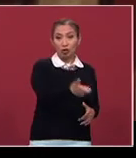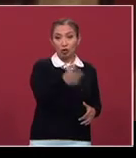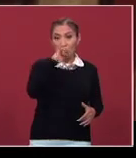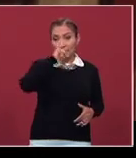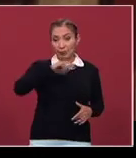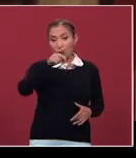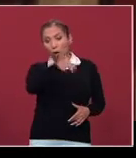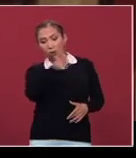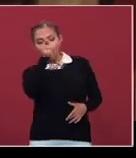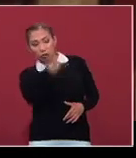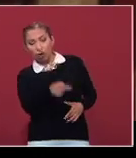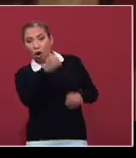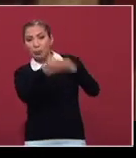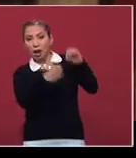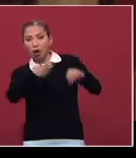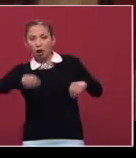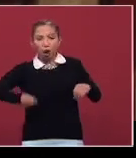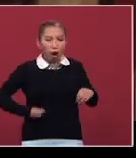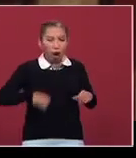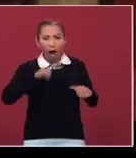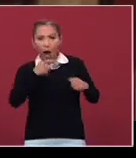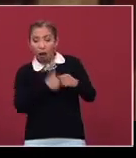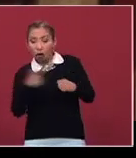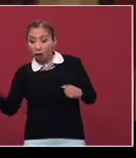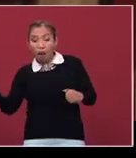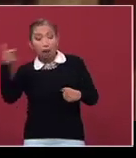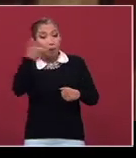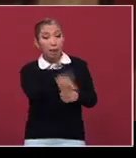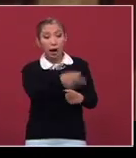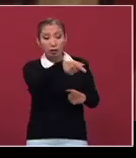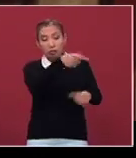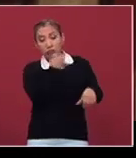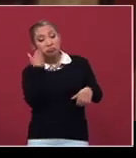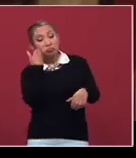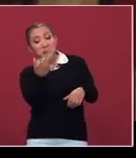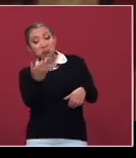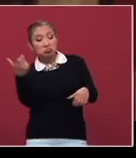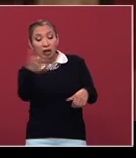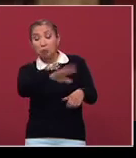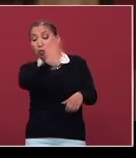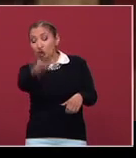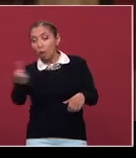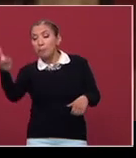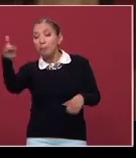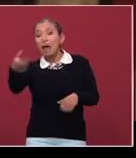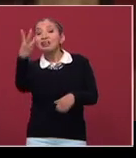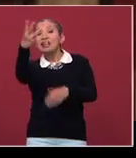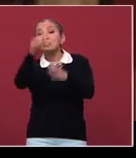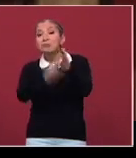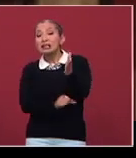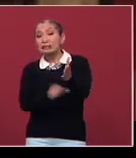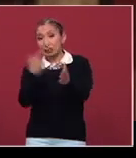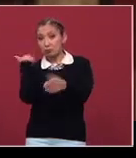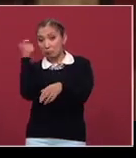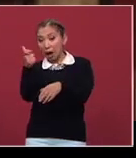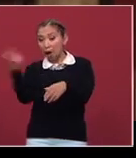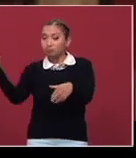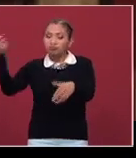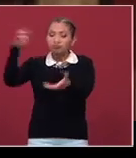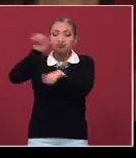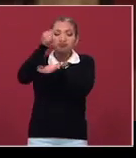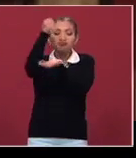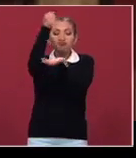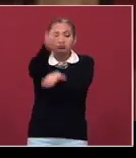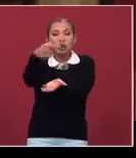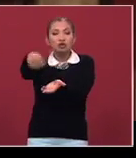cuando un obrero se lastima, el tipo que esté lastimado, cuando fallezca tiene que pagarle tres meses de sueldo, ¿no? Y